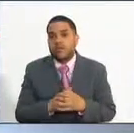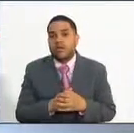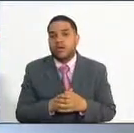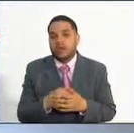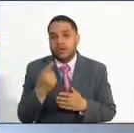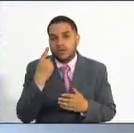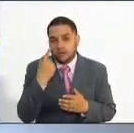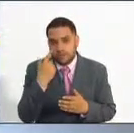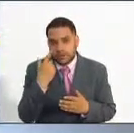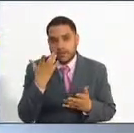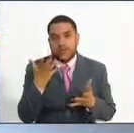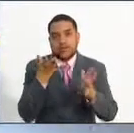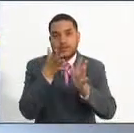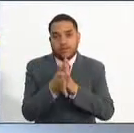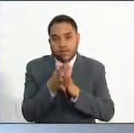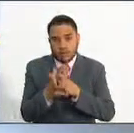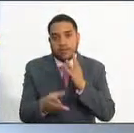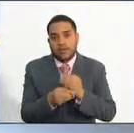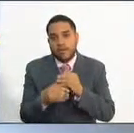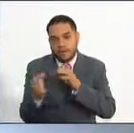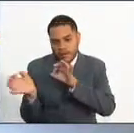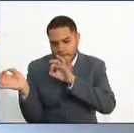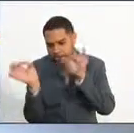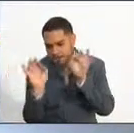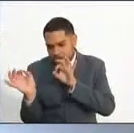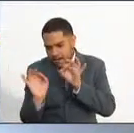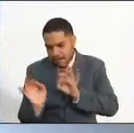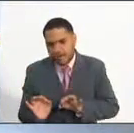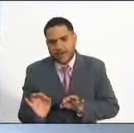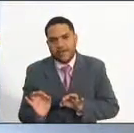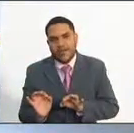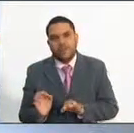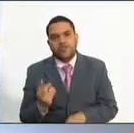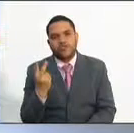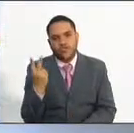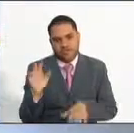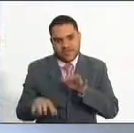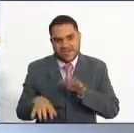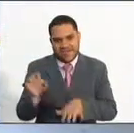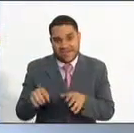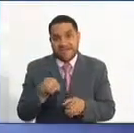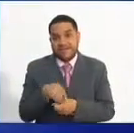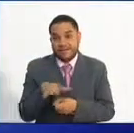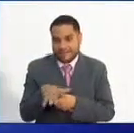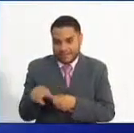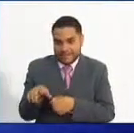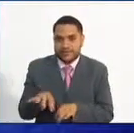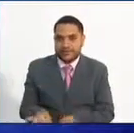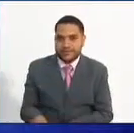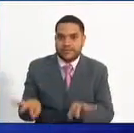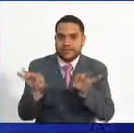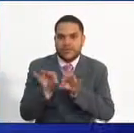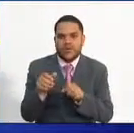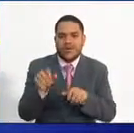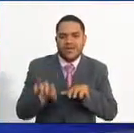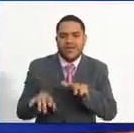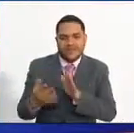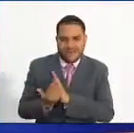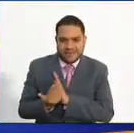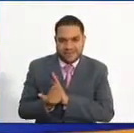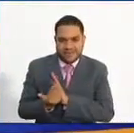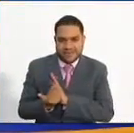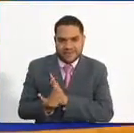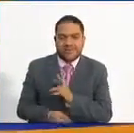Veamos entonces ahora las que están en preparación, hay dos secretarías distritales bastante importantes, la Secretaría de Educación